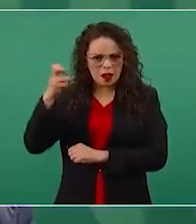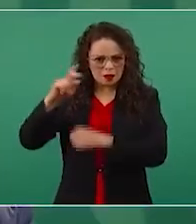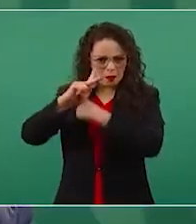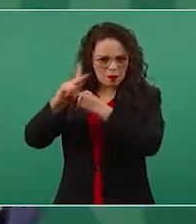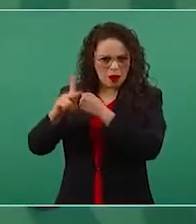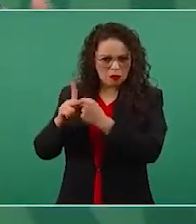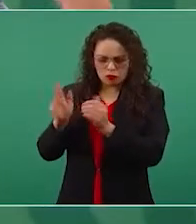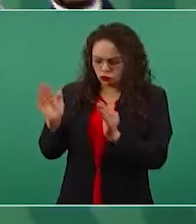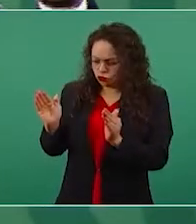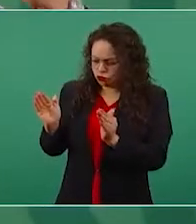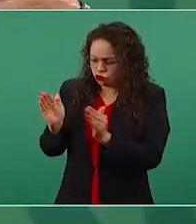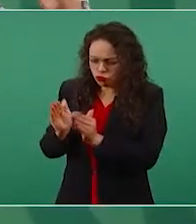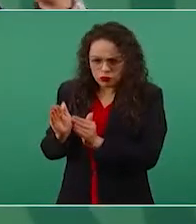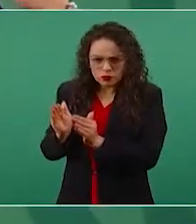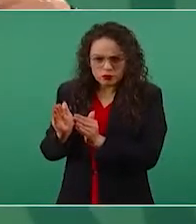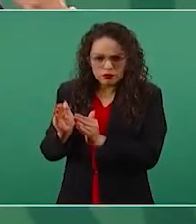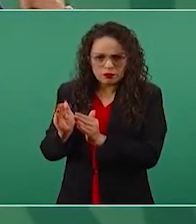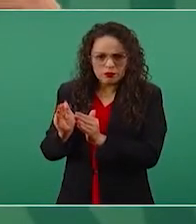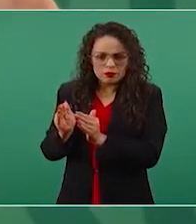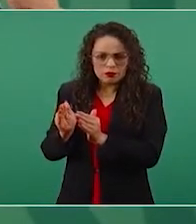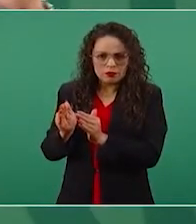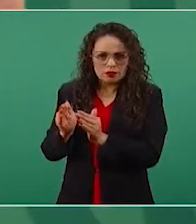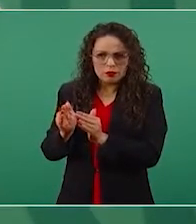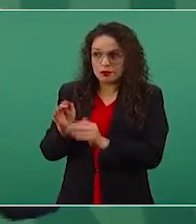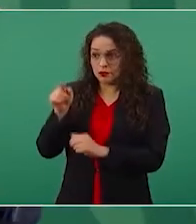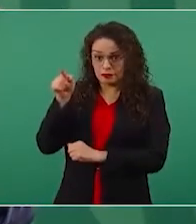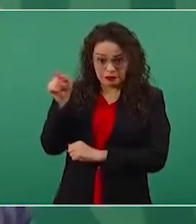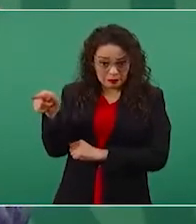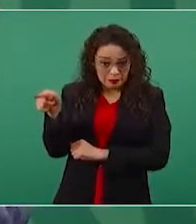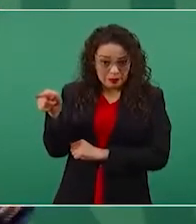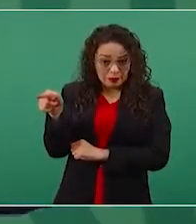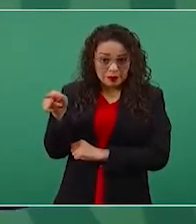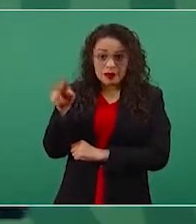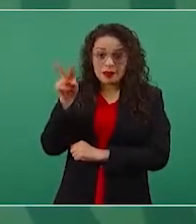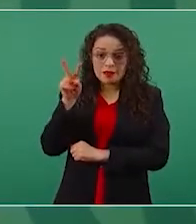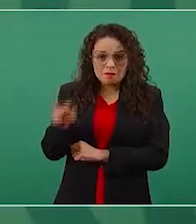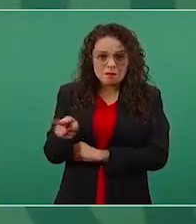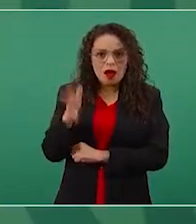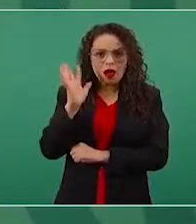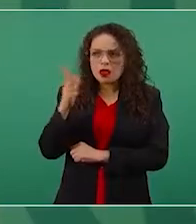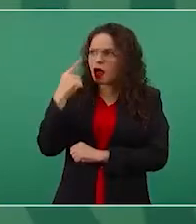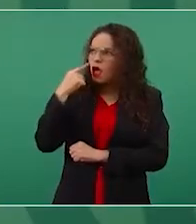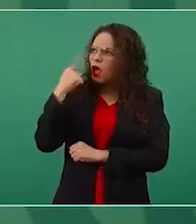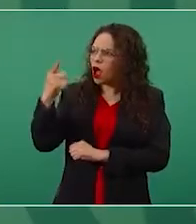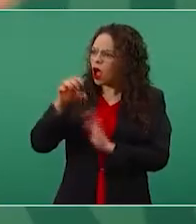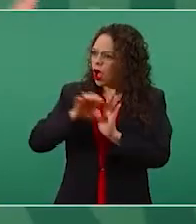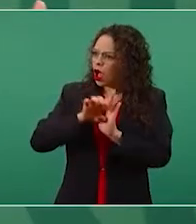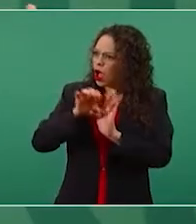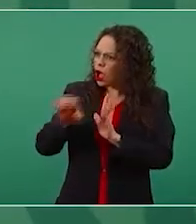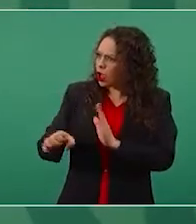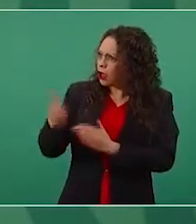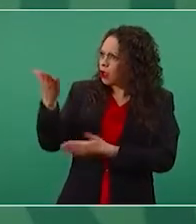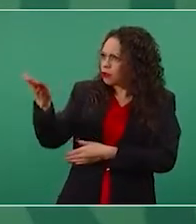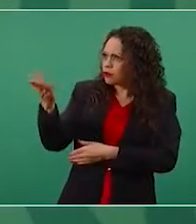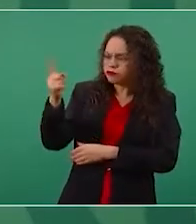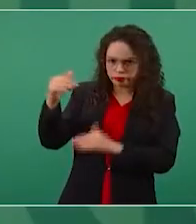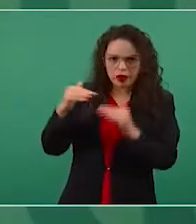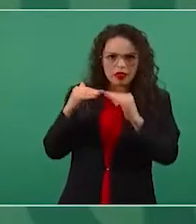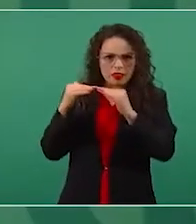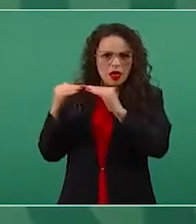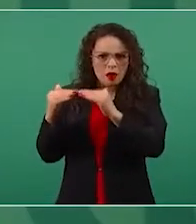que han logrado ser ejemplos de democracia, no se sabe ahí de fraude,